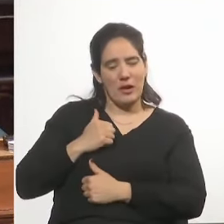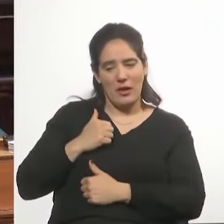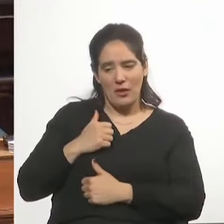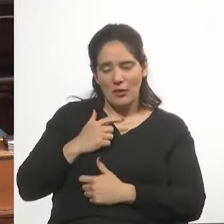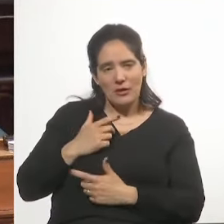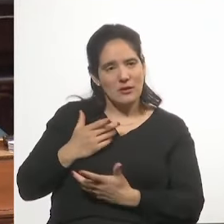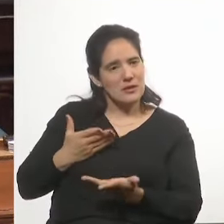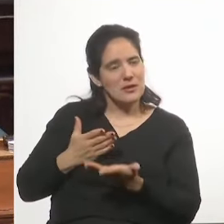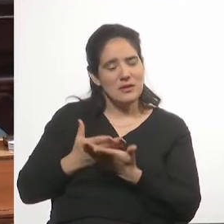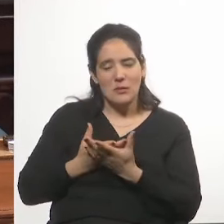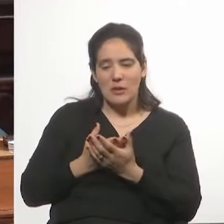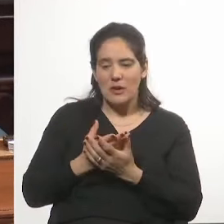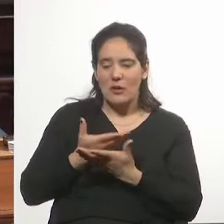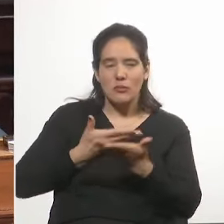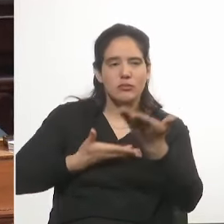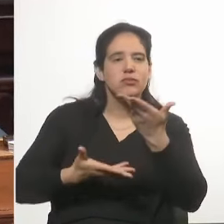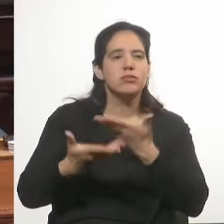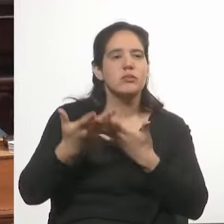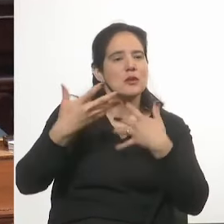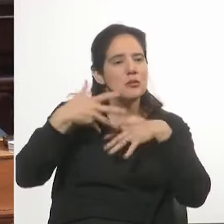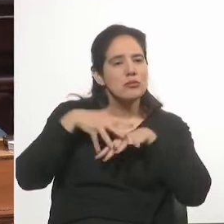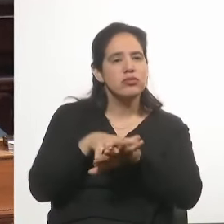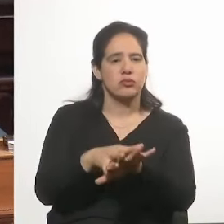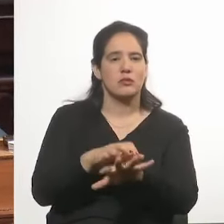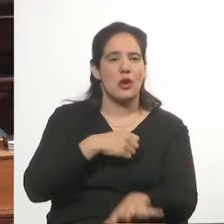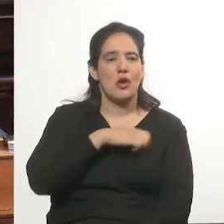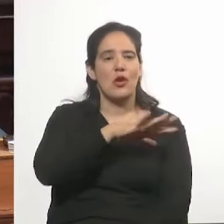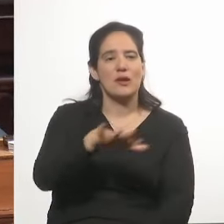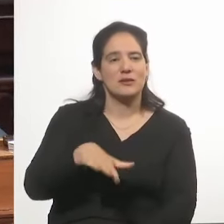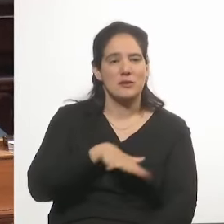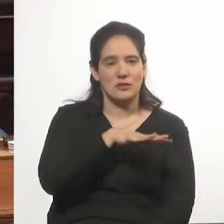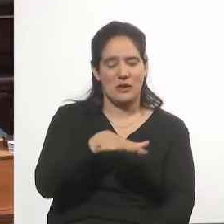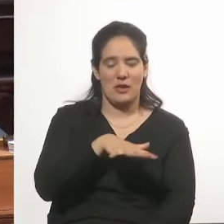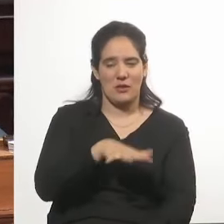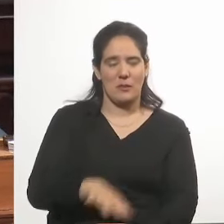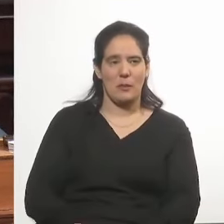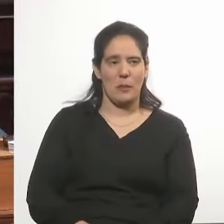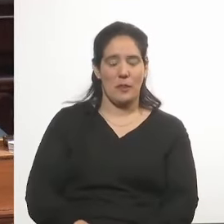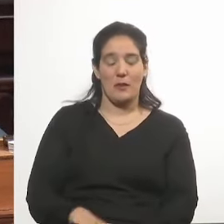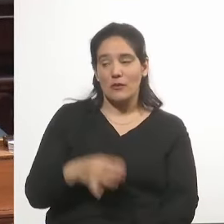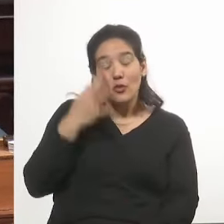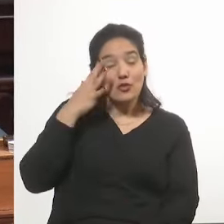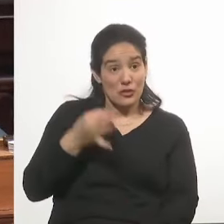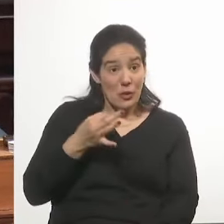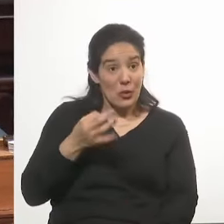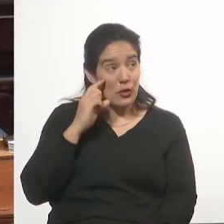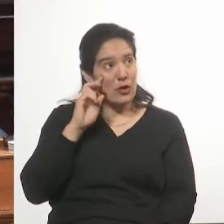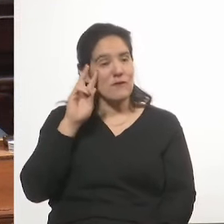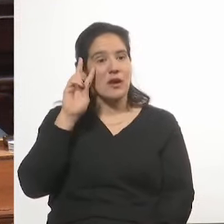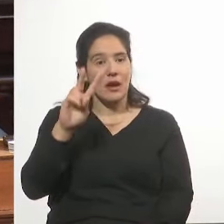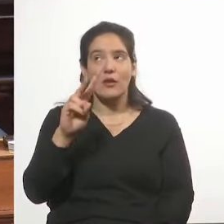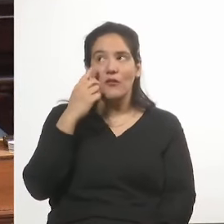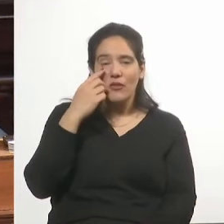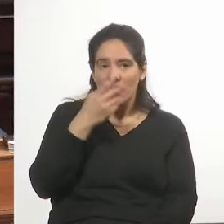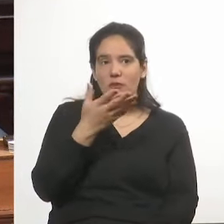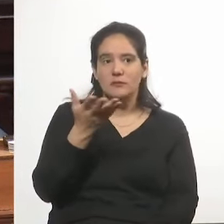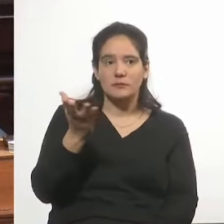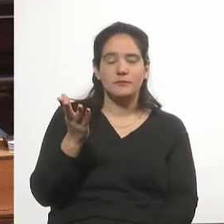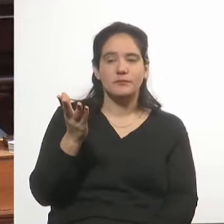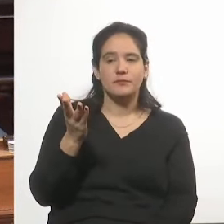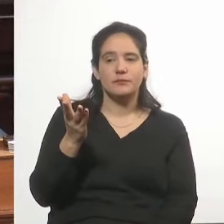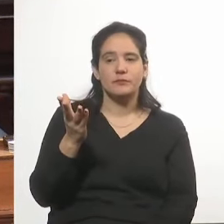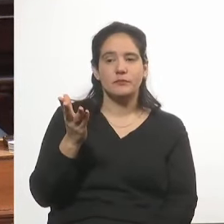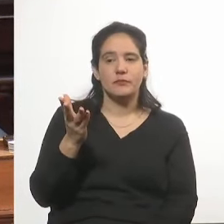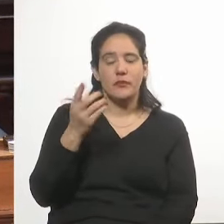sintoniza con la población local. Estoy seguro que la senadora Razo y quienes viajaron en estos días